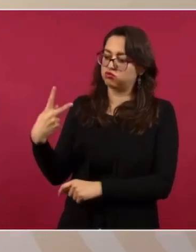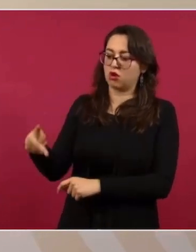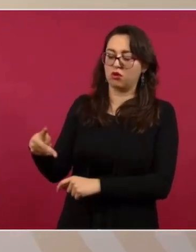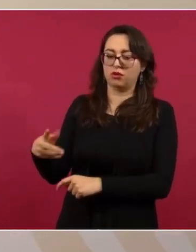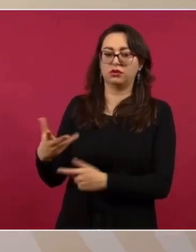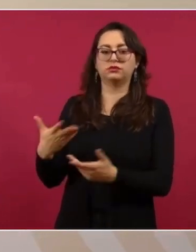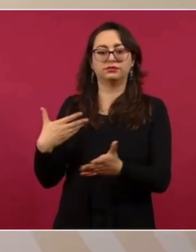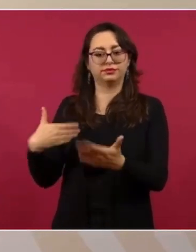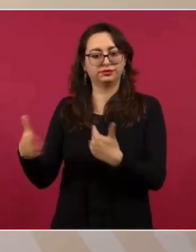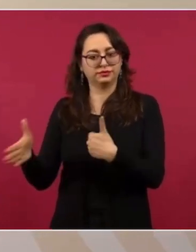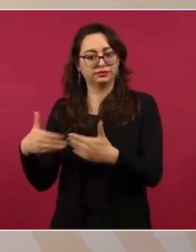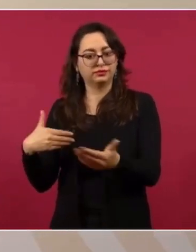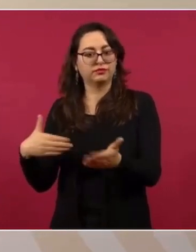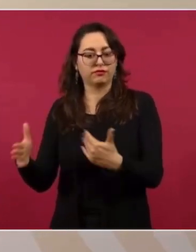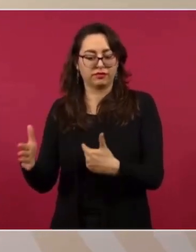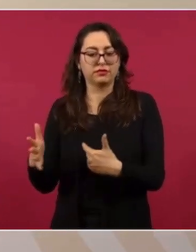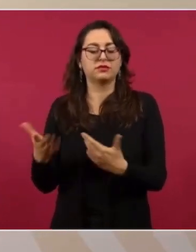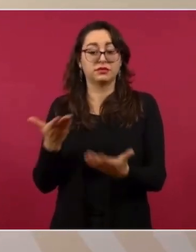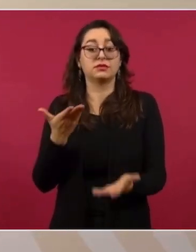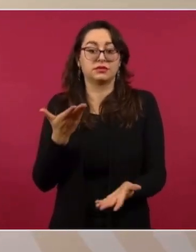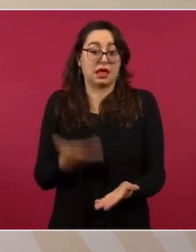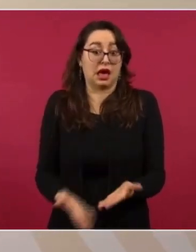que ahora ya lo tiene Panamá.